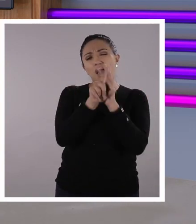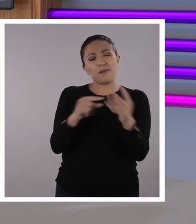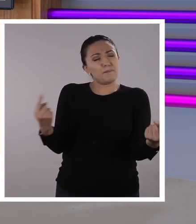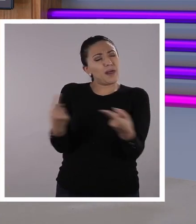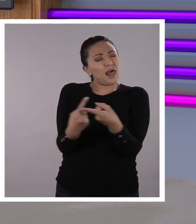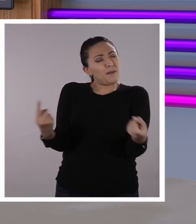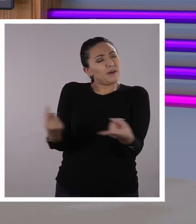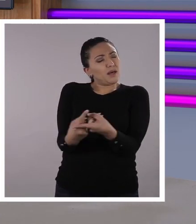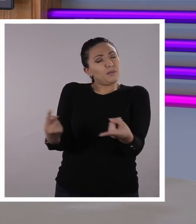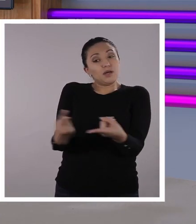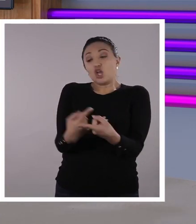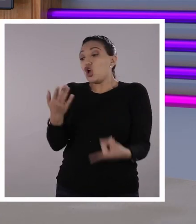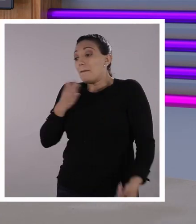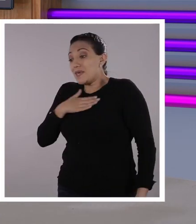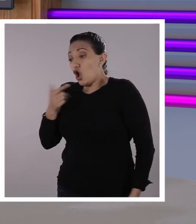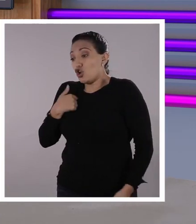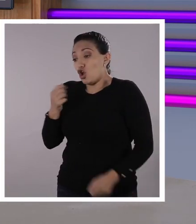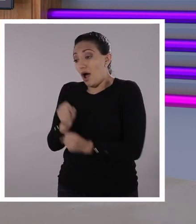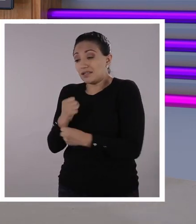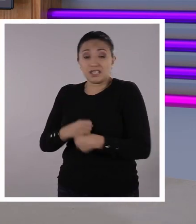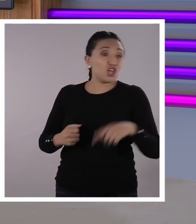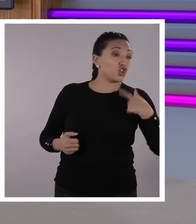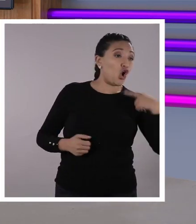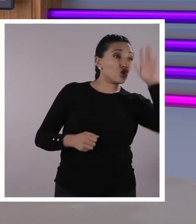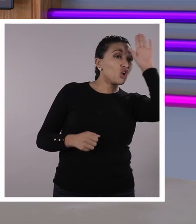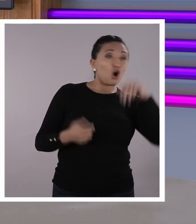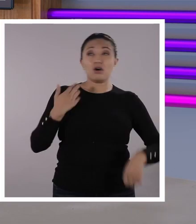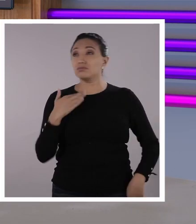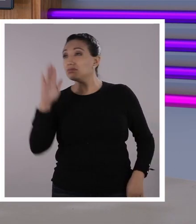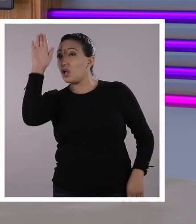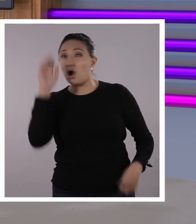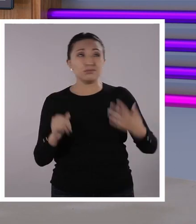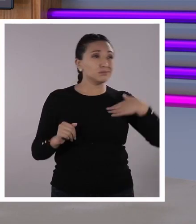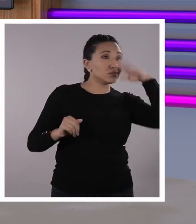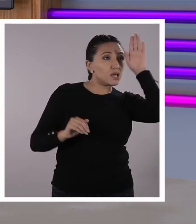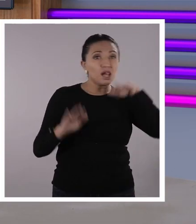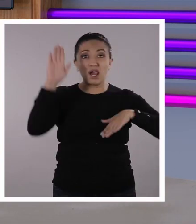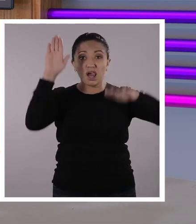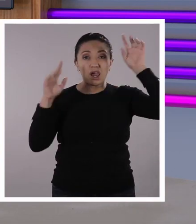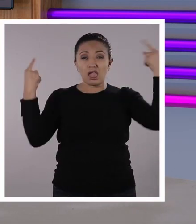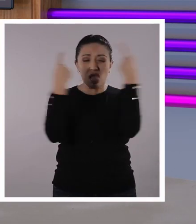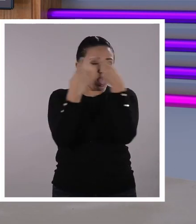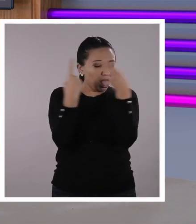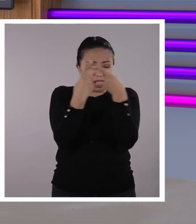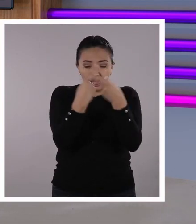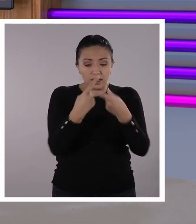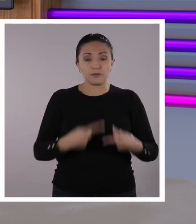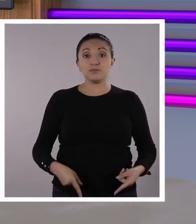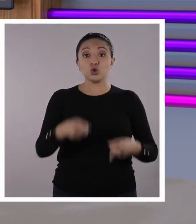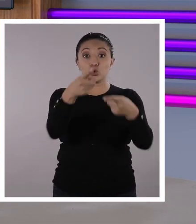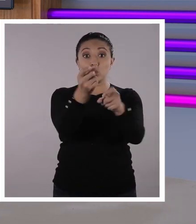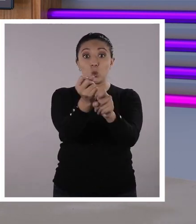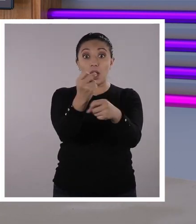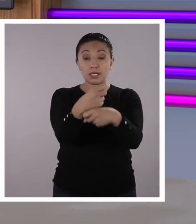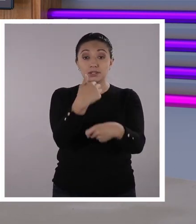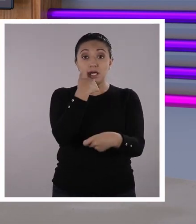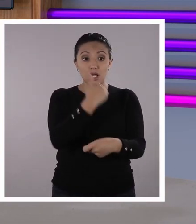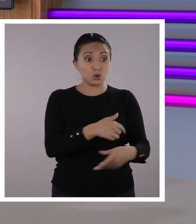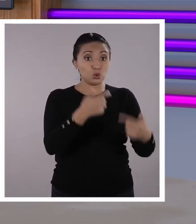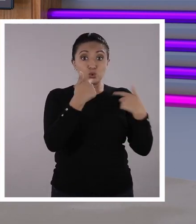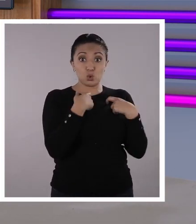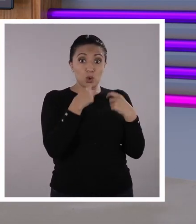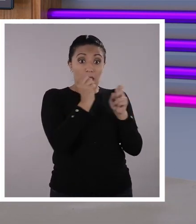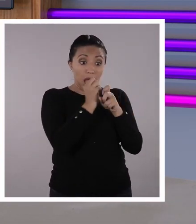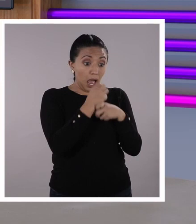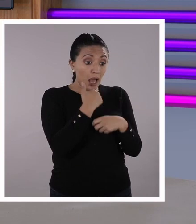confrontaciones porque dices, no, yo creé esto, no fui yo. Cuando usted cree algo y este algo que usted ha creado es un aporte